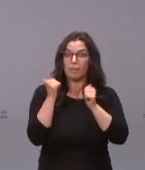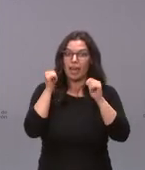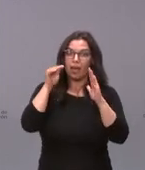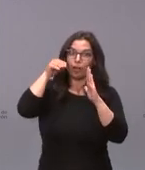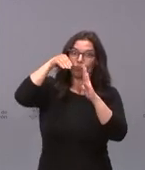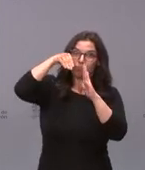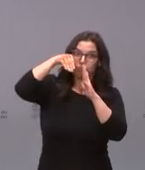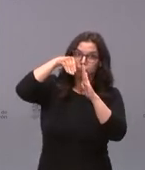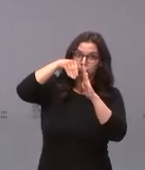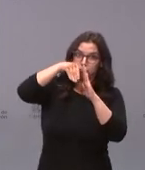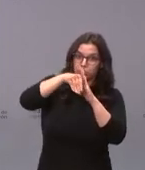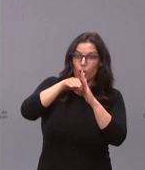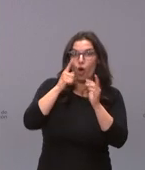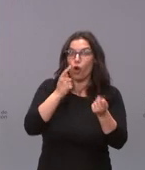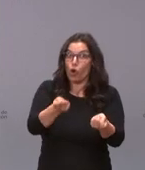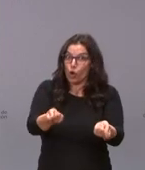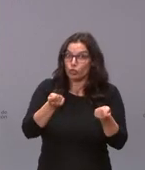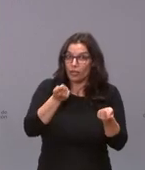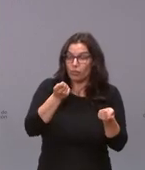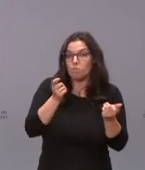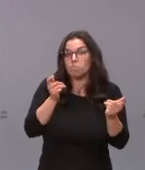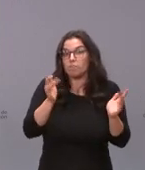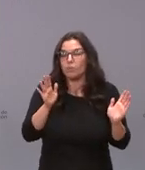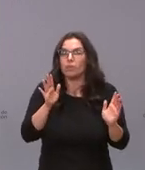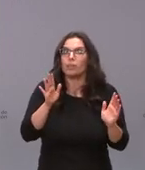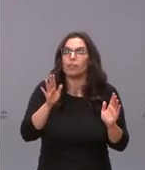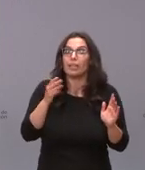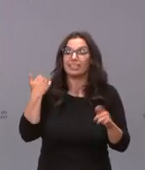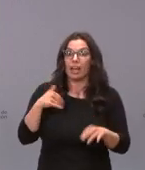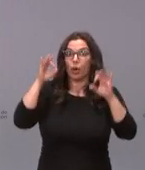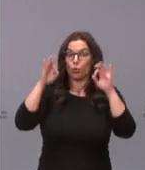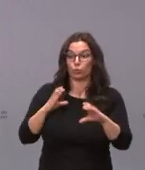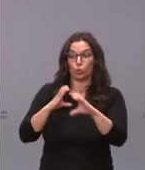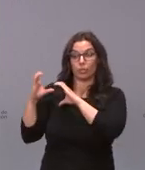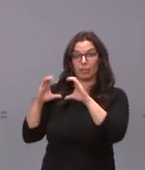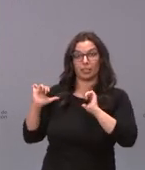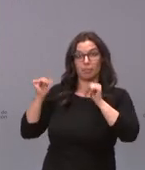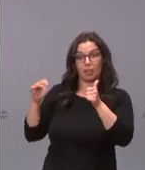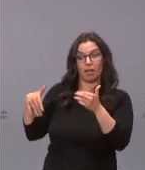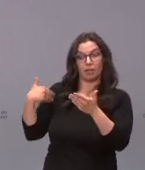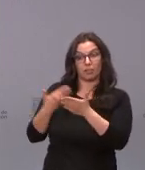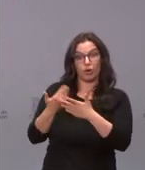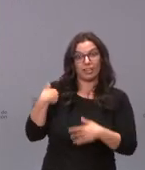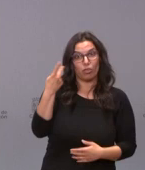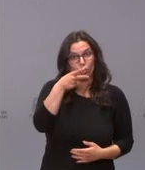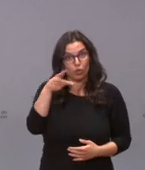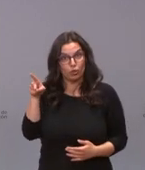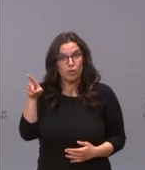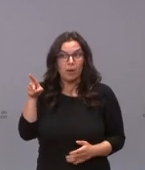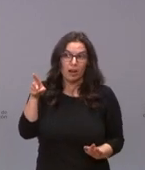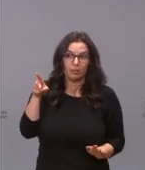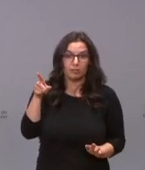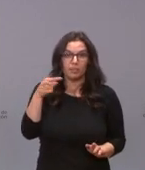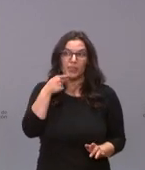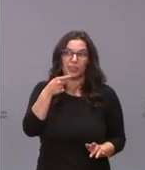leve descenso. Por tanto, pasados 14 días del inicio de la Semana Santa, no diré que